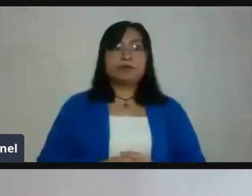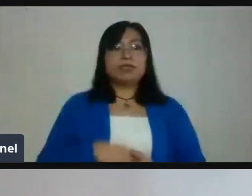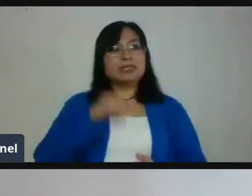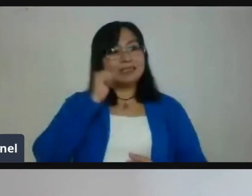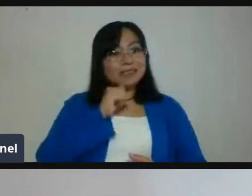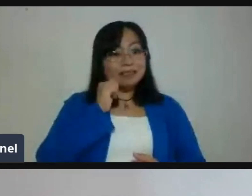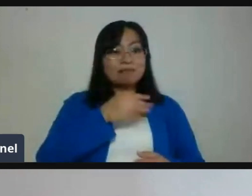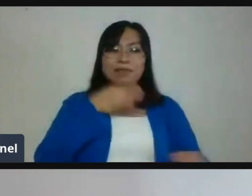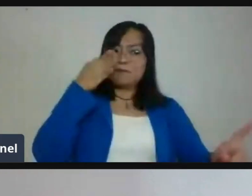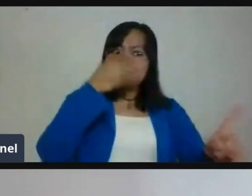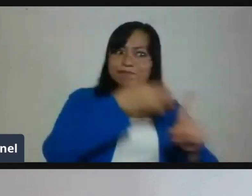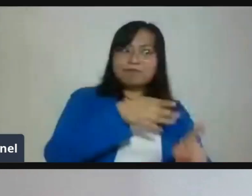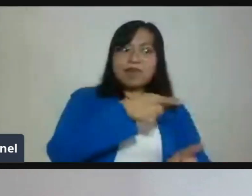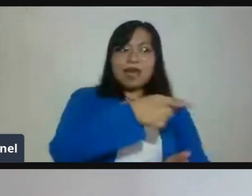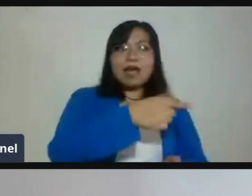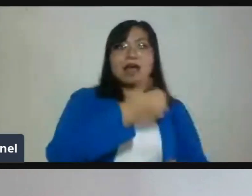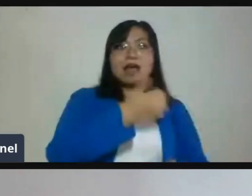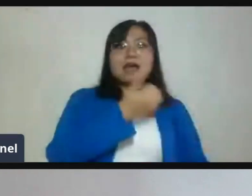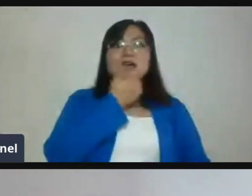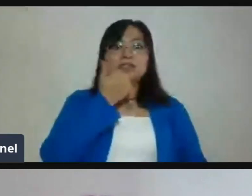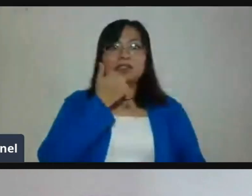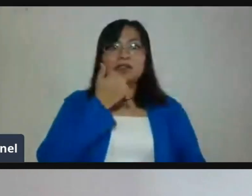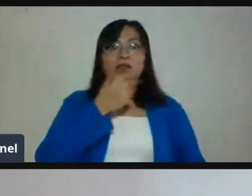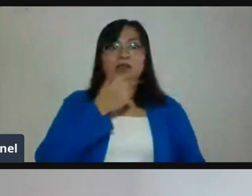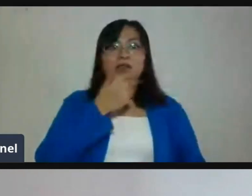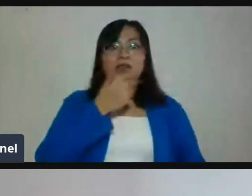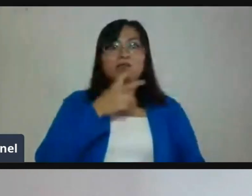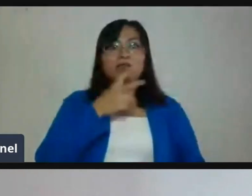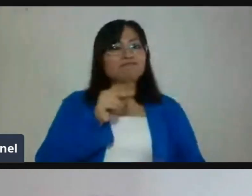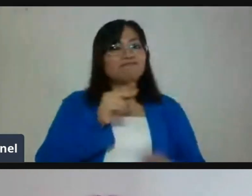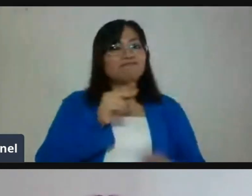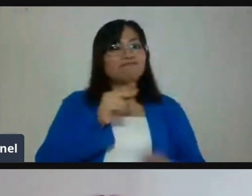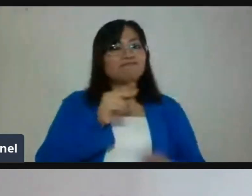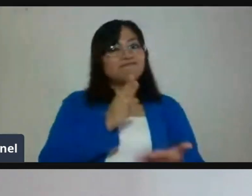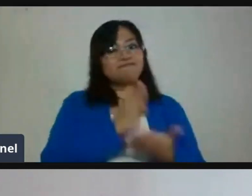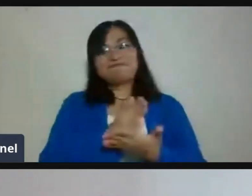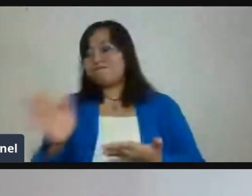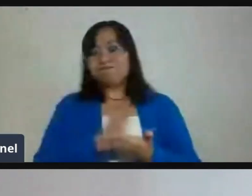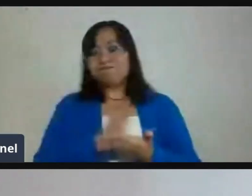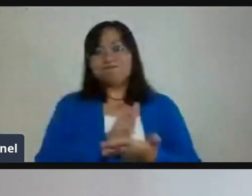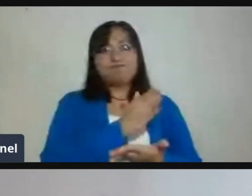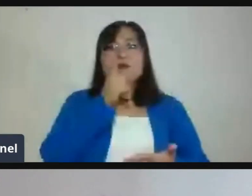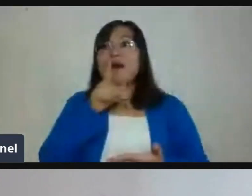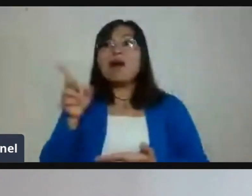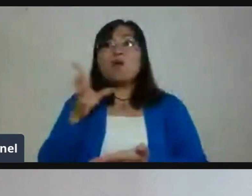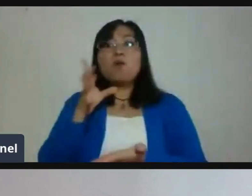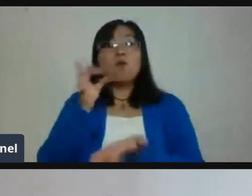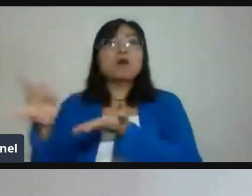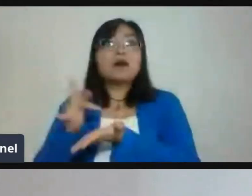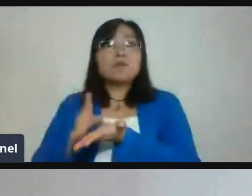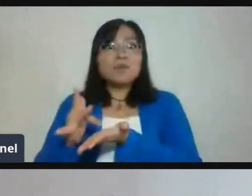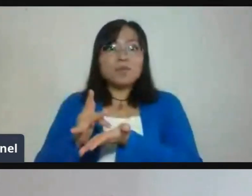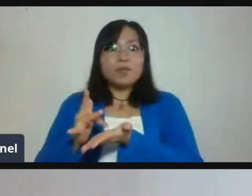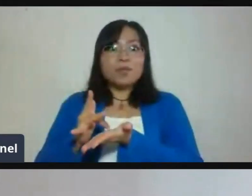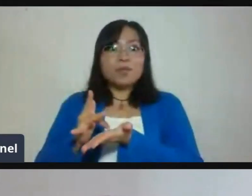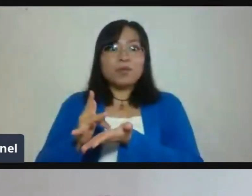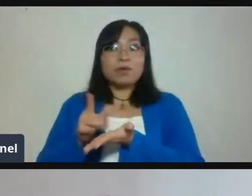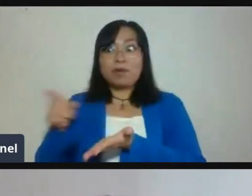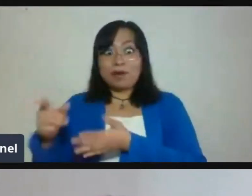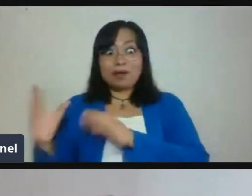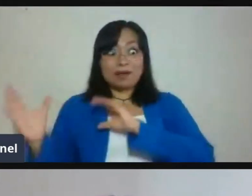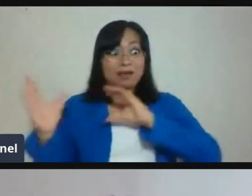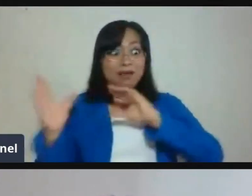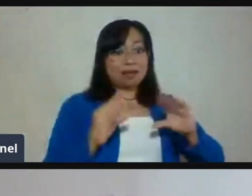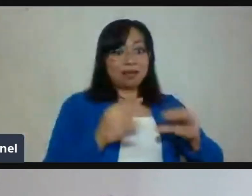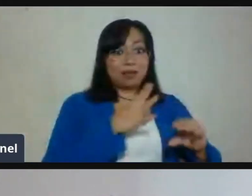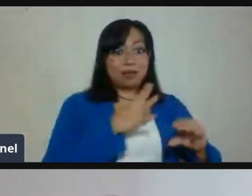Entonces, dejamos a los papás nada más como ese apoyo, pero no que ellos tengan que impartir la clase o que tengan que explicarles